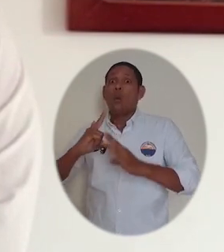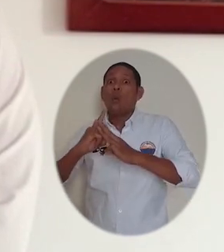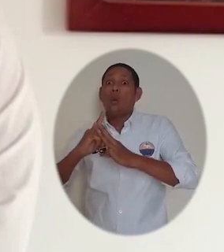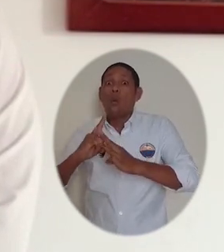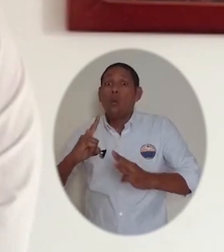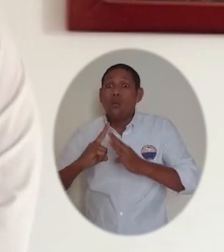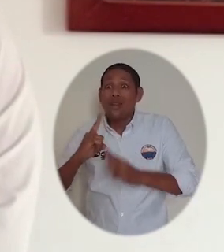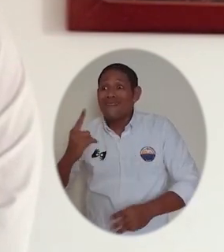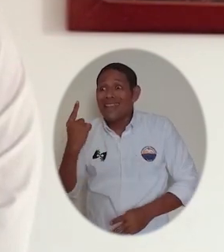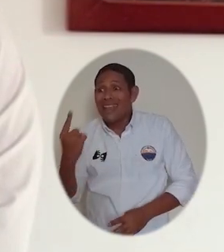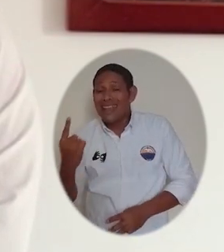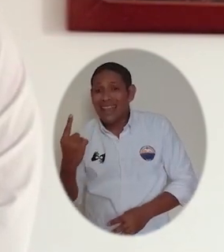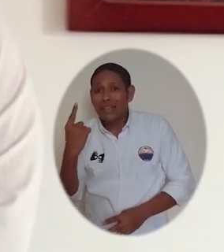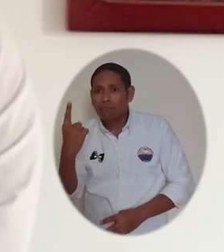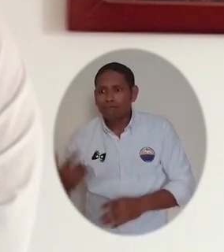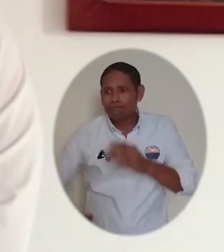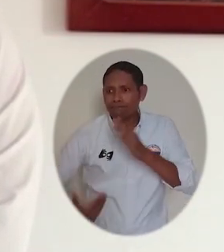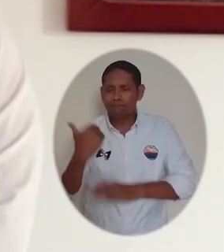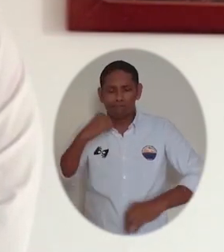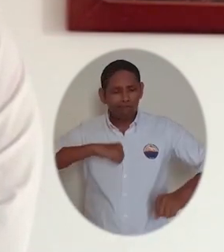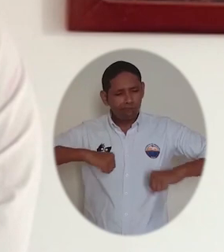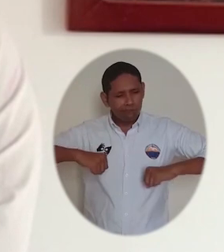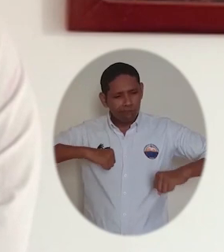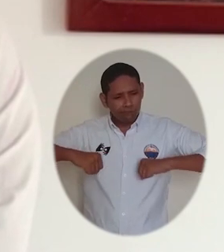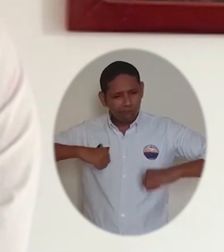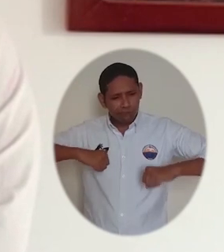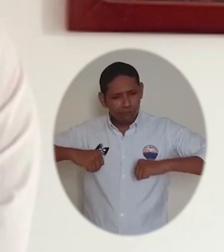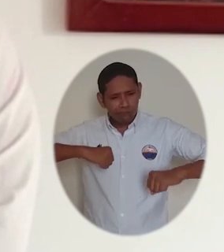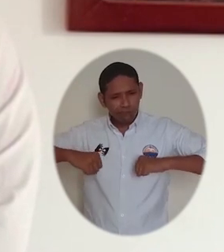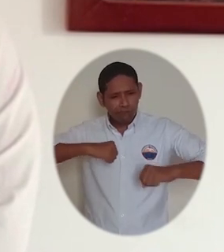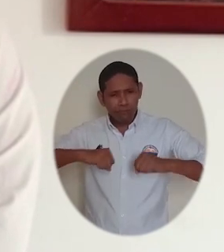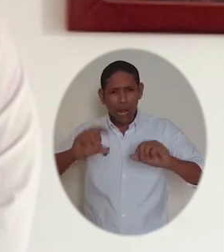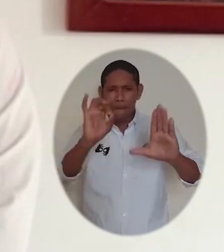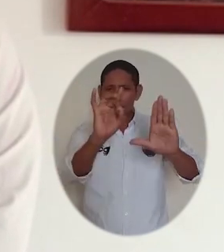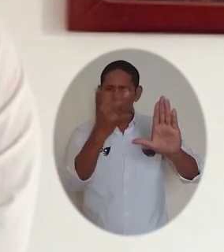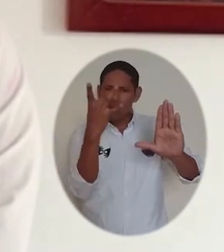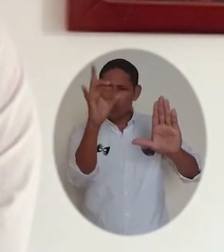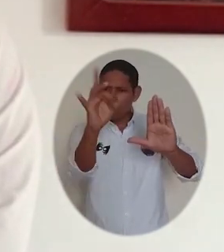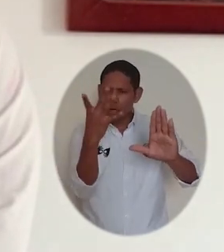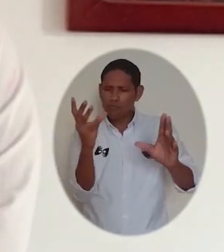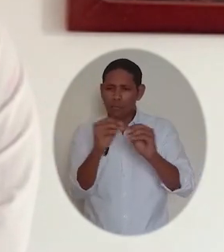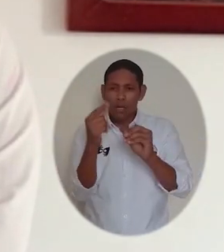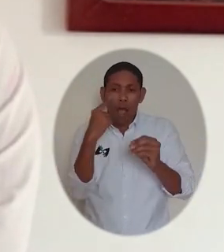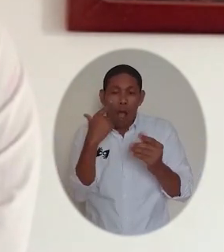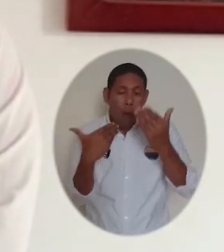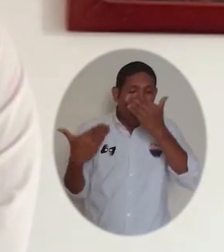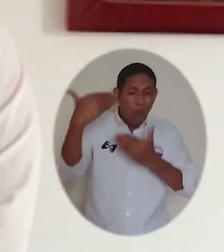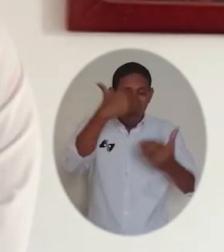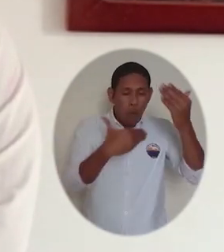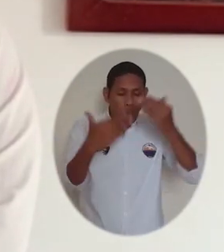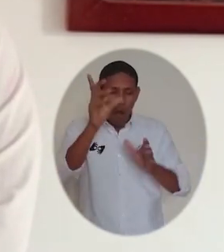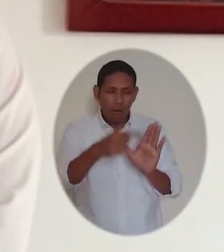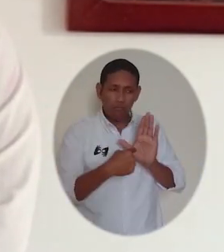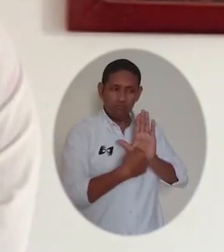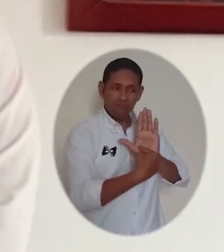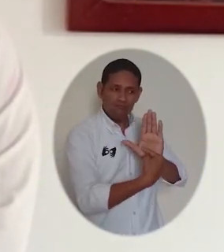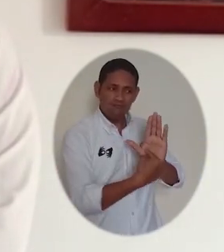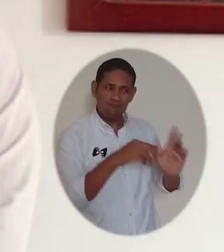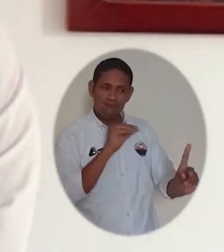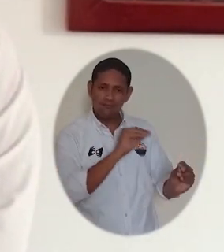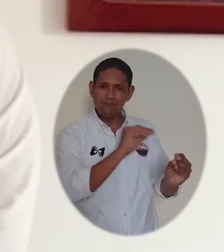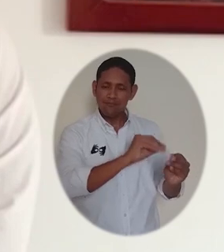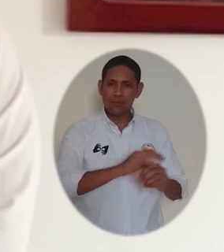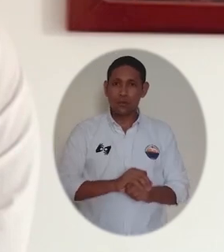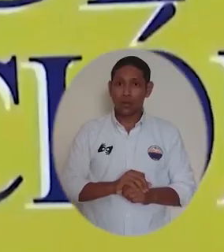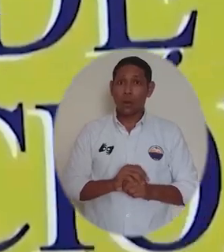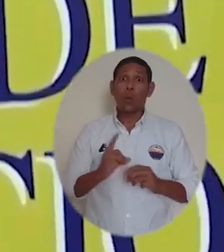126 adscritas en poder formular diligenciar y adelantar audiencias virtuales y